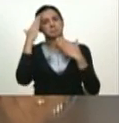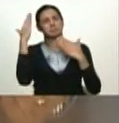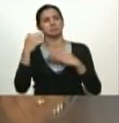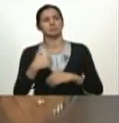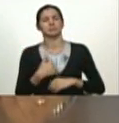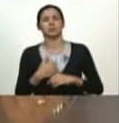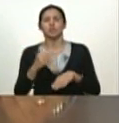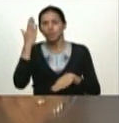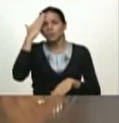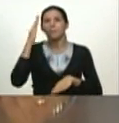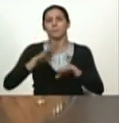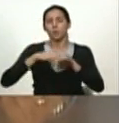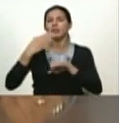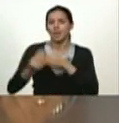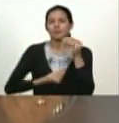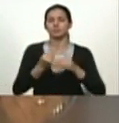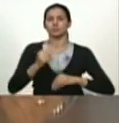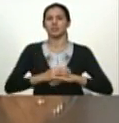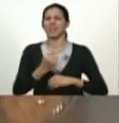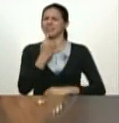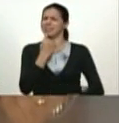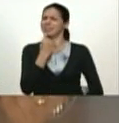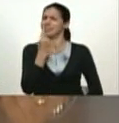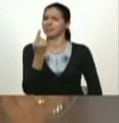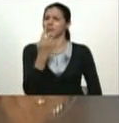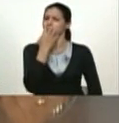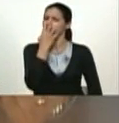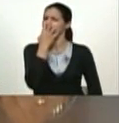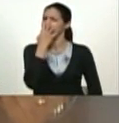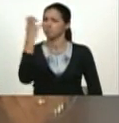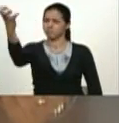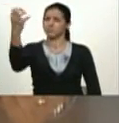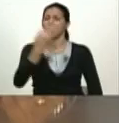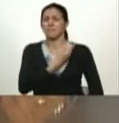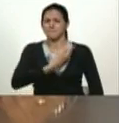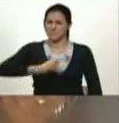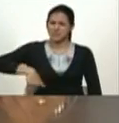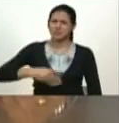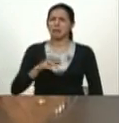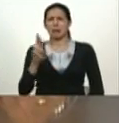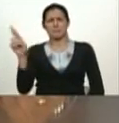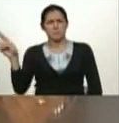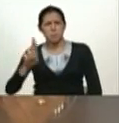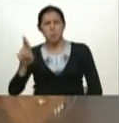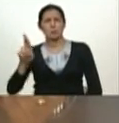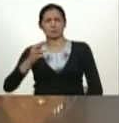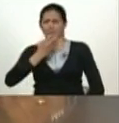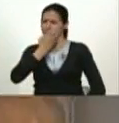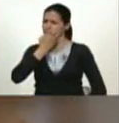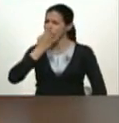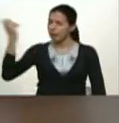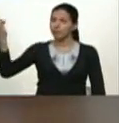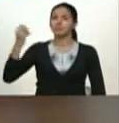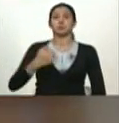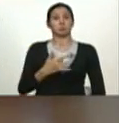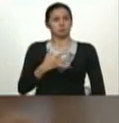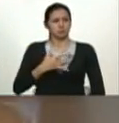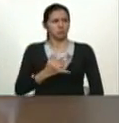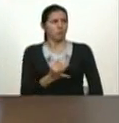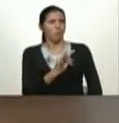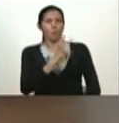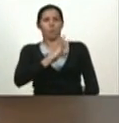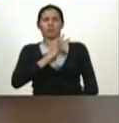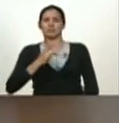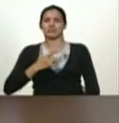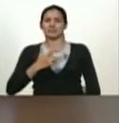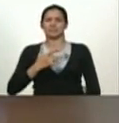yo sé por qué lo hizo así dijo con una fuerza tremenda presidente de la república y yo sentí ese espíritu del 13